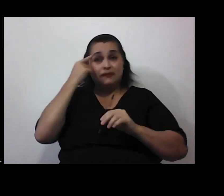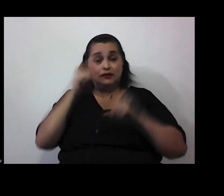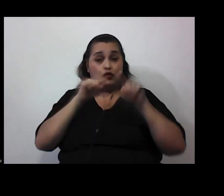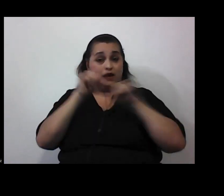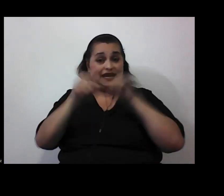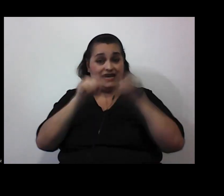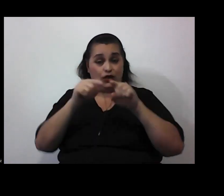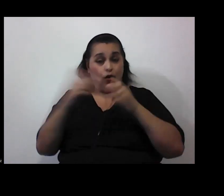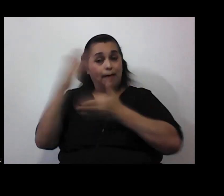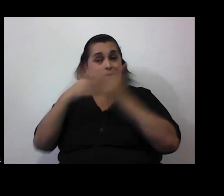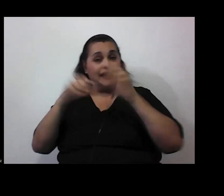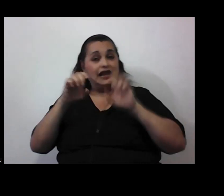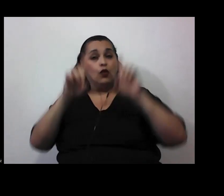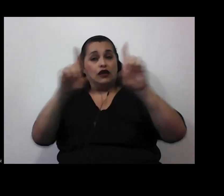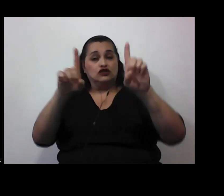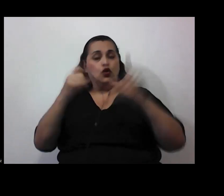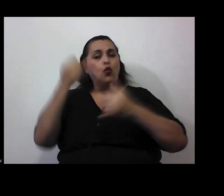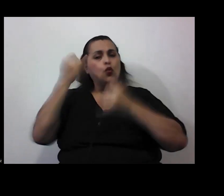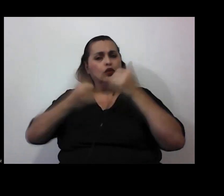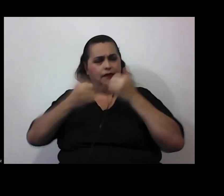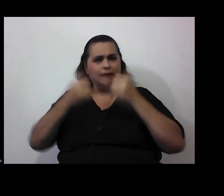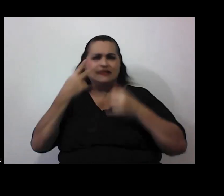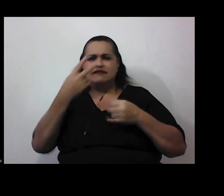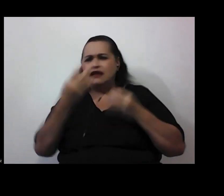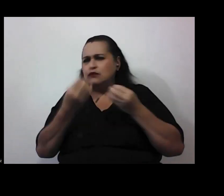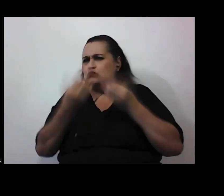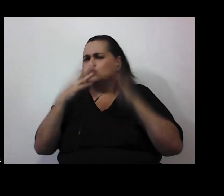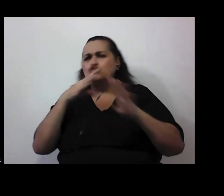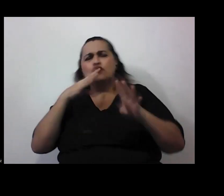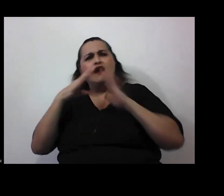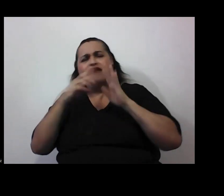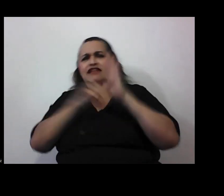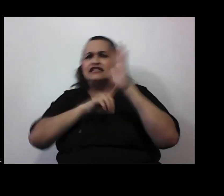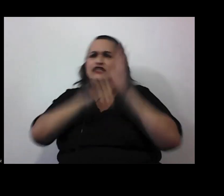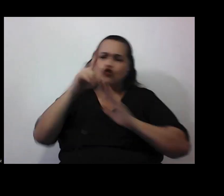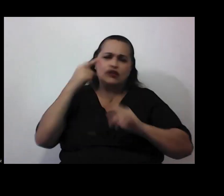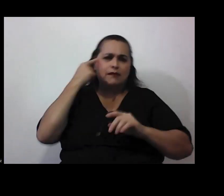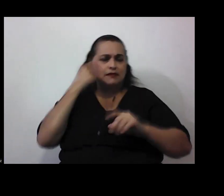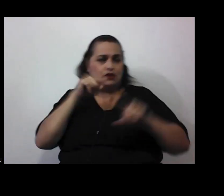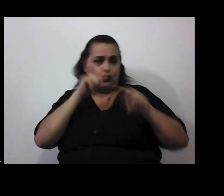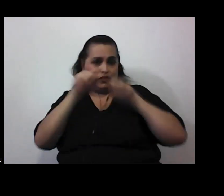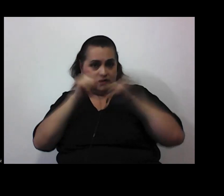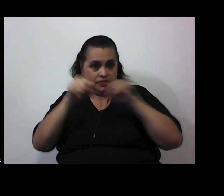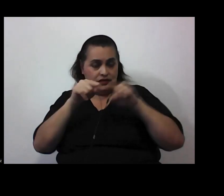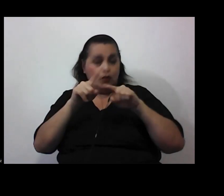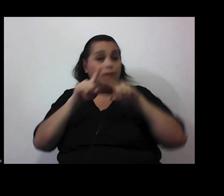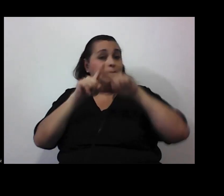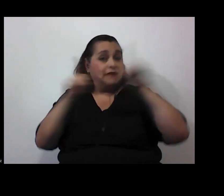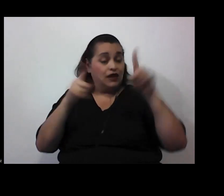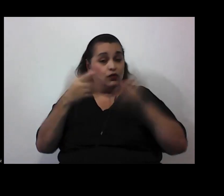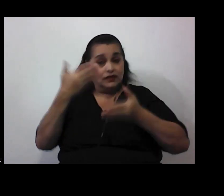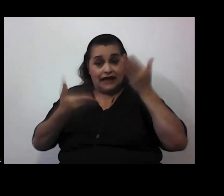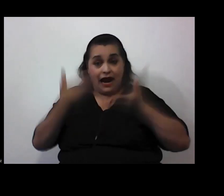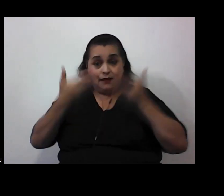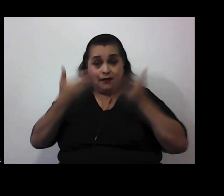educación últimamente se está abordando mucho se habla mucho de desarrollar el pensamiento crítico pero quizás como